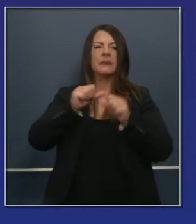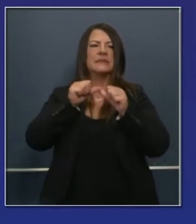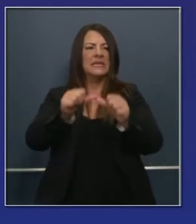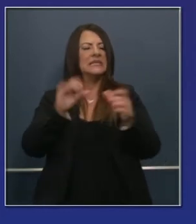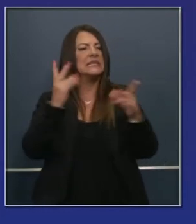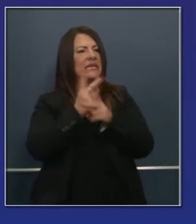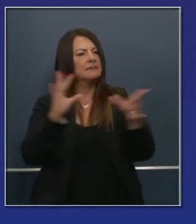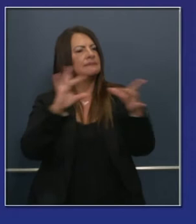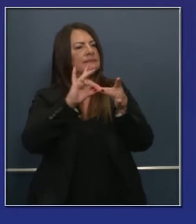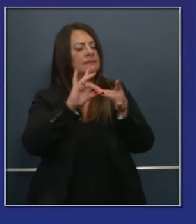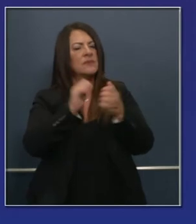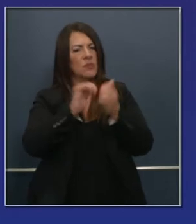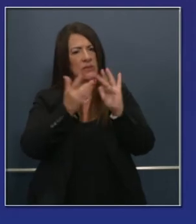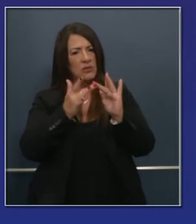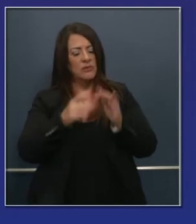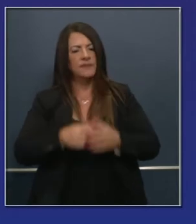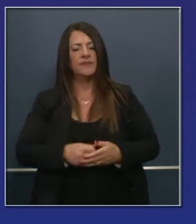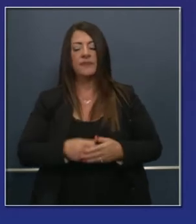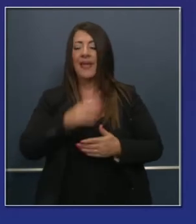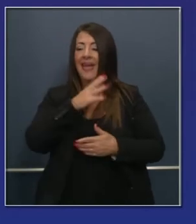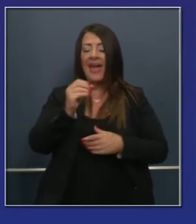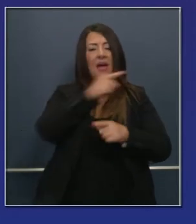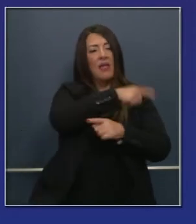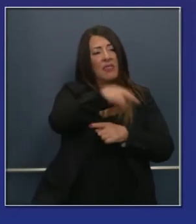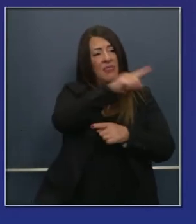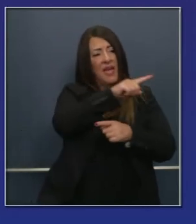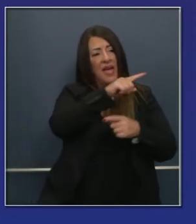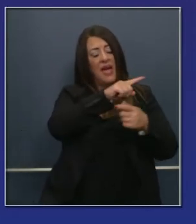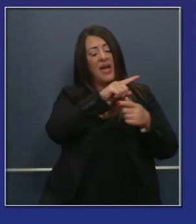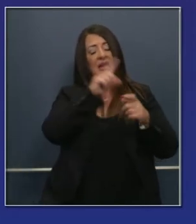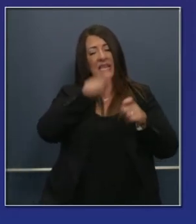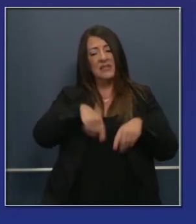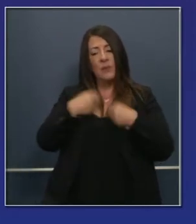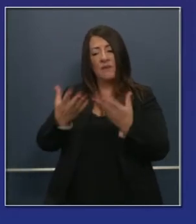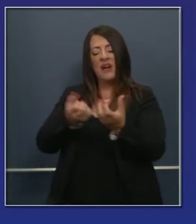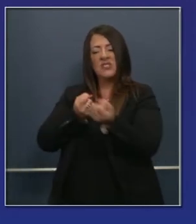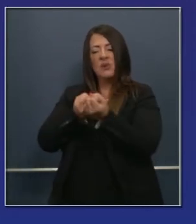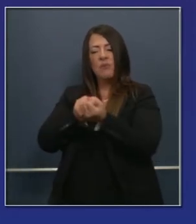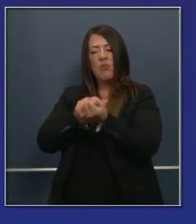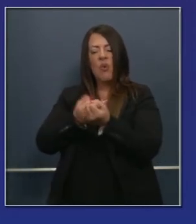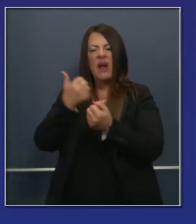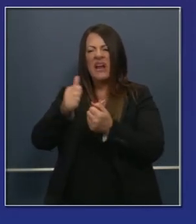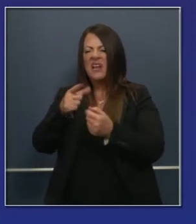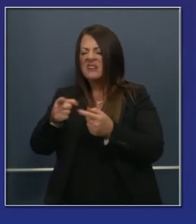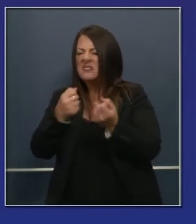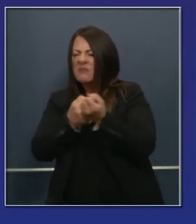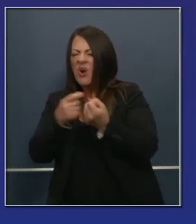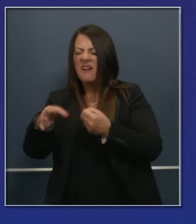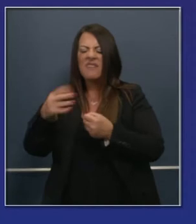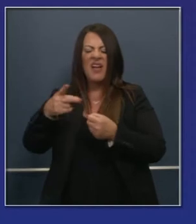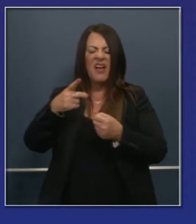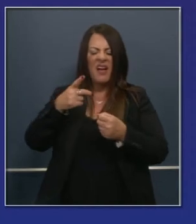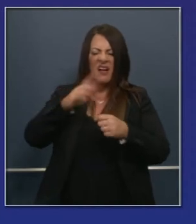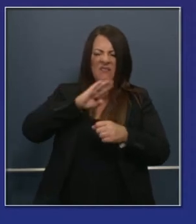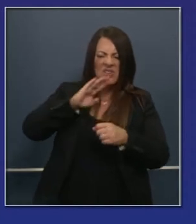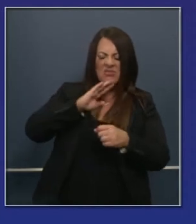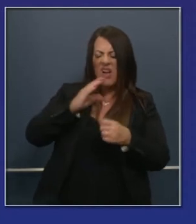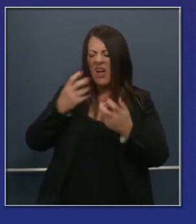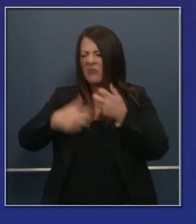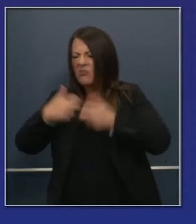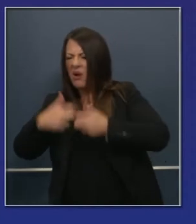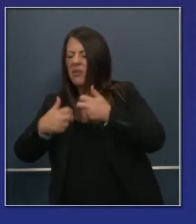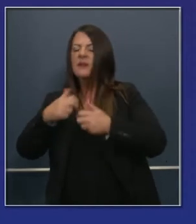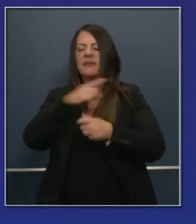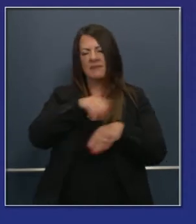También estamos buscando formas de ayudar con apoyo técnico, incluso hacer como palanca programas que ya